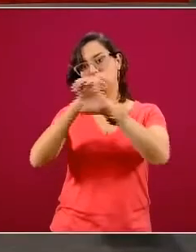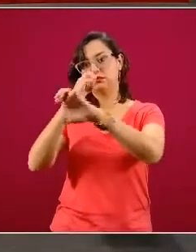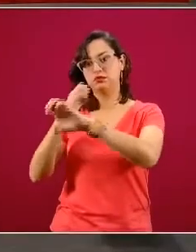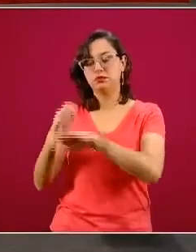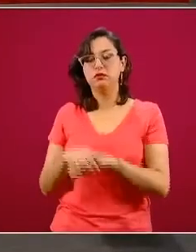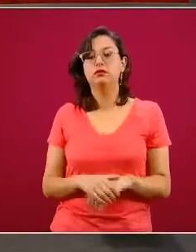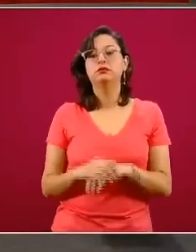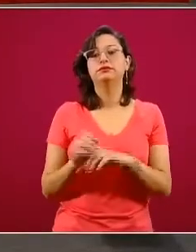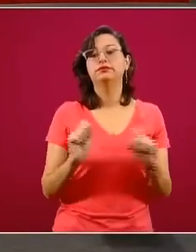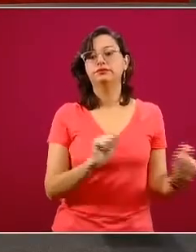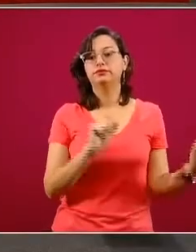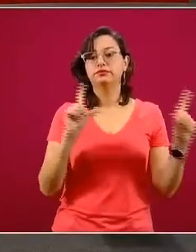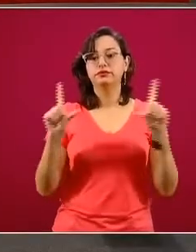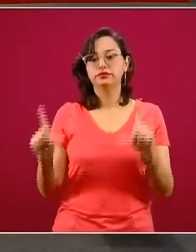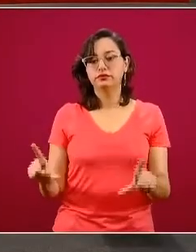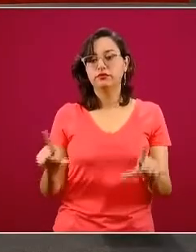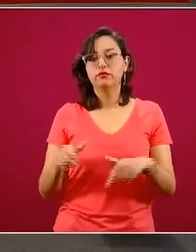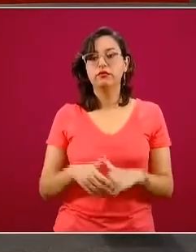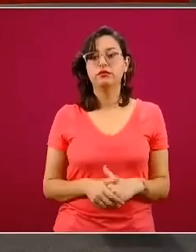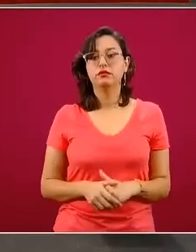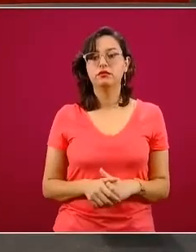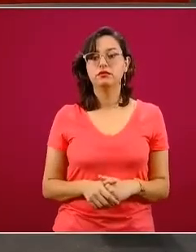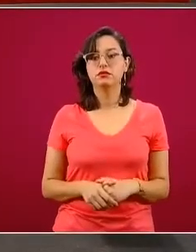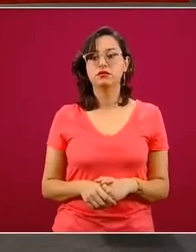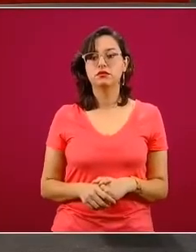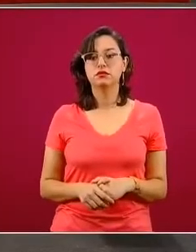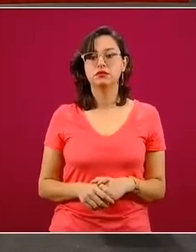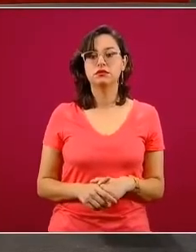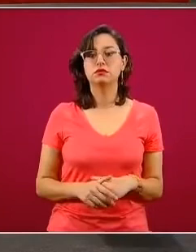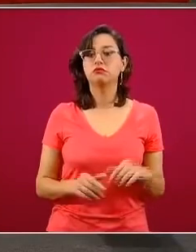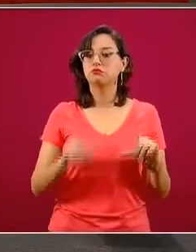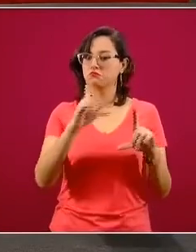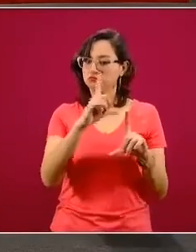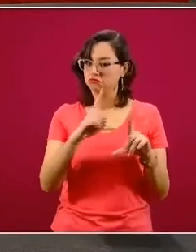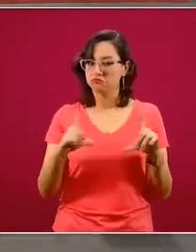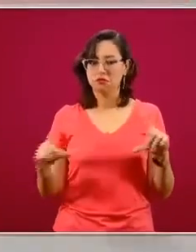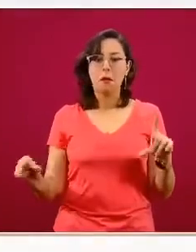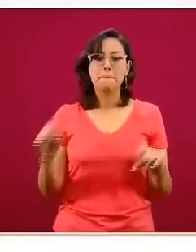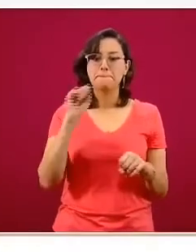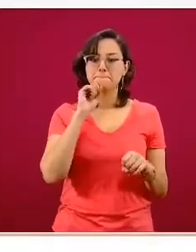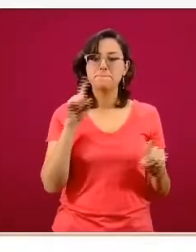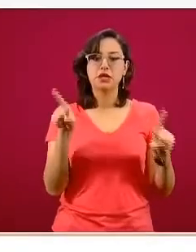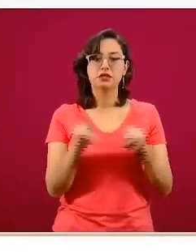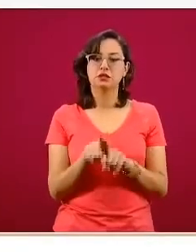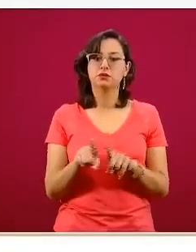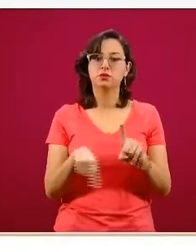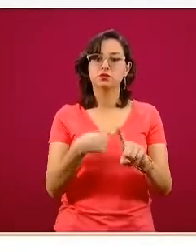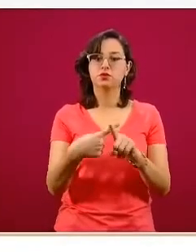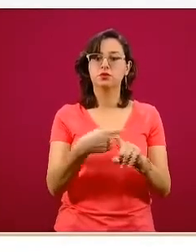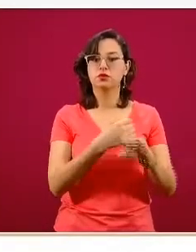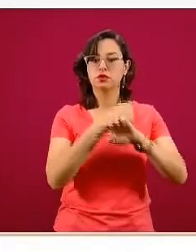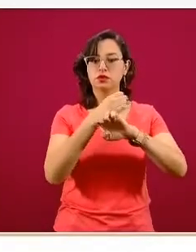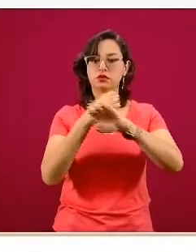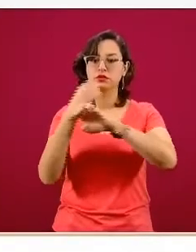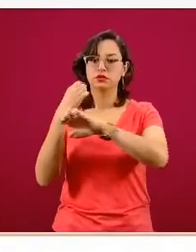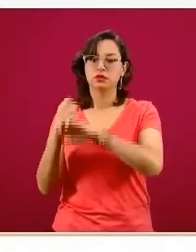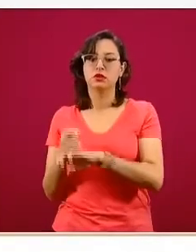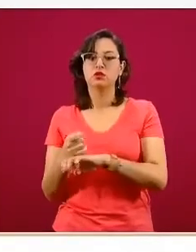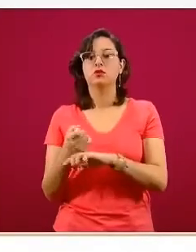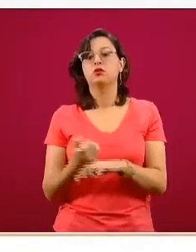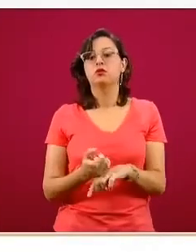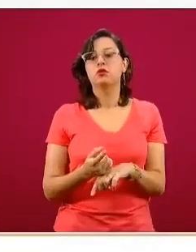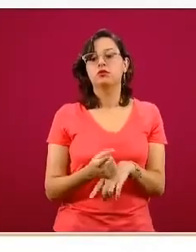Así también, en la siguiente diapositiva, vamos a ver esta misma distribución, pero ahora por entidad federativa donde ocurrió